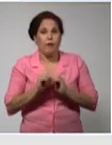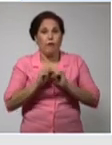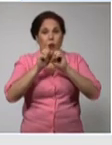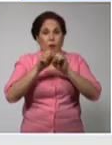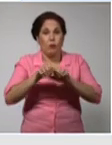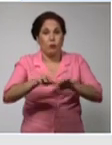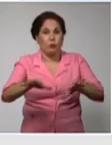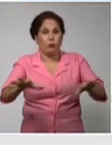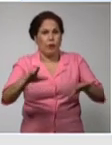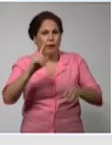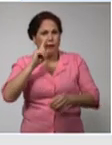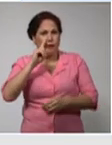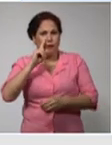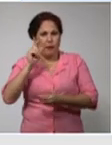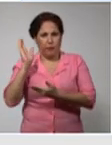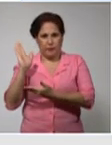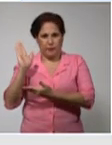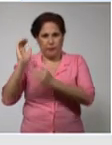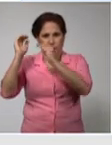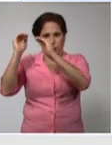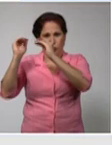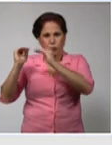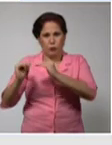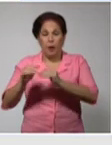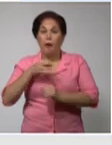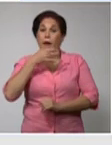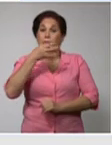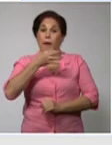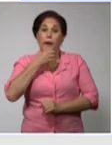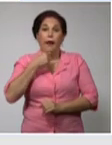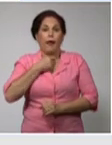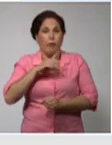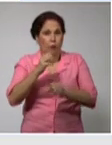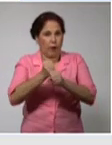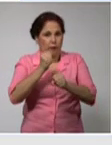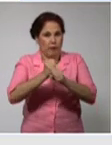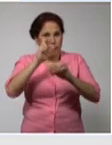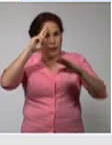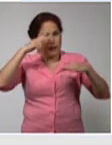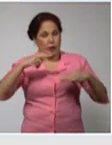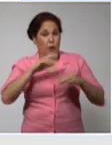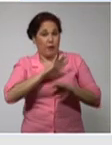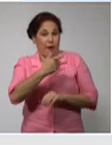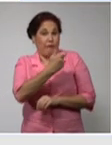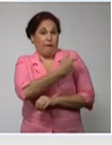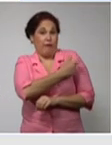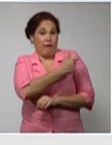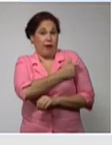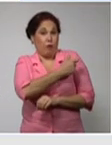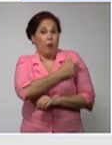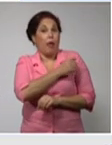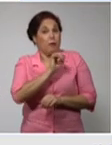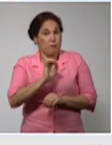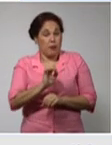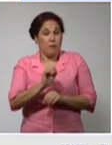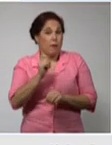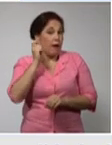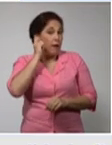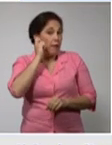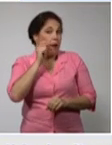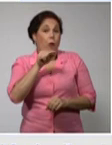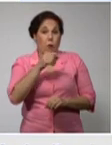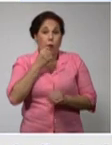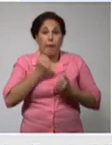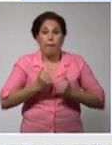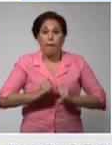en el bajante y nos cuentan que una trabajadora de salud vacunada contra la COVID-19 en Florida dio a luz